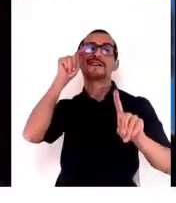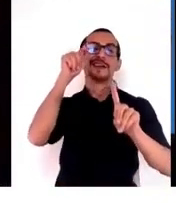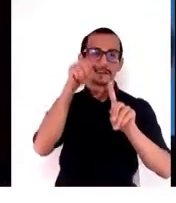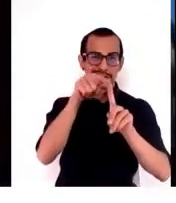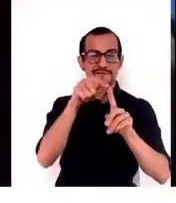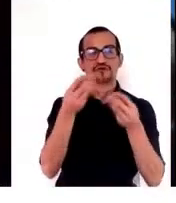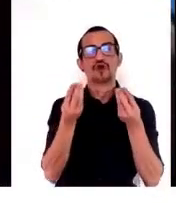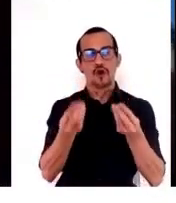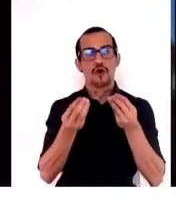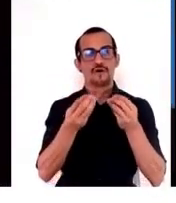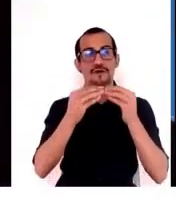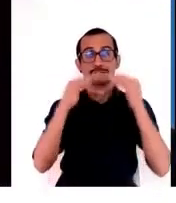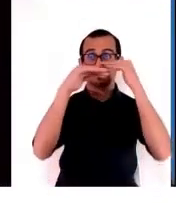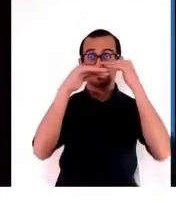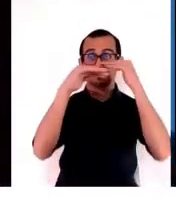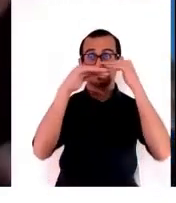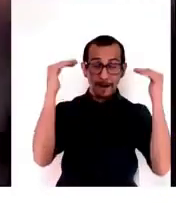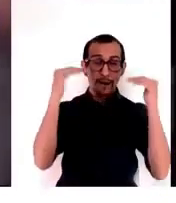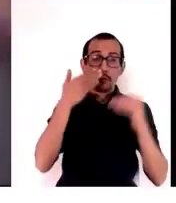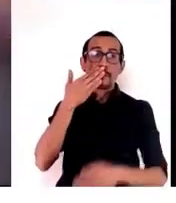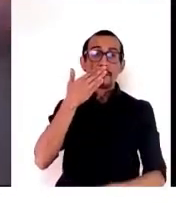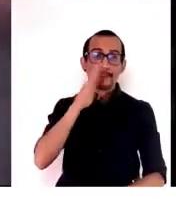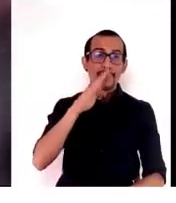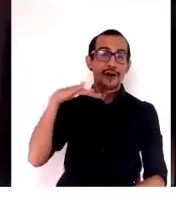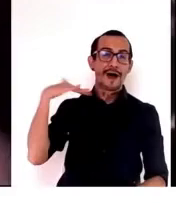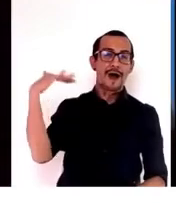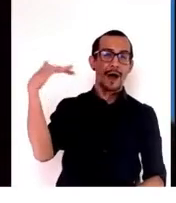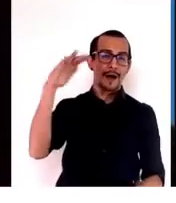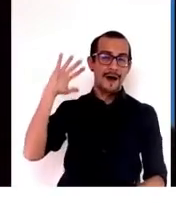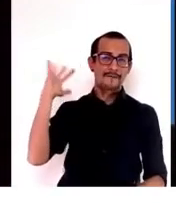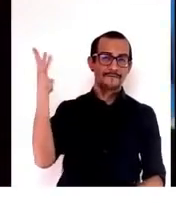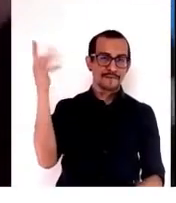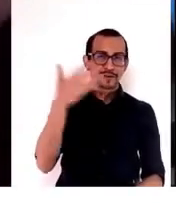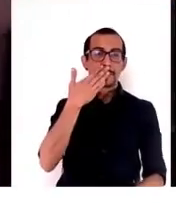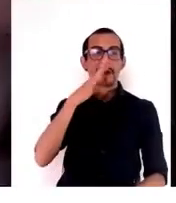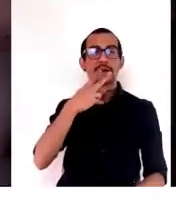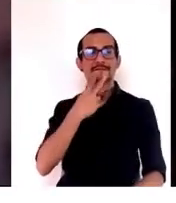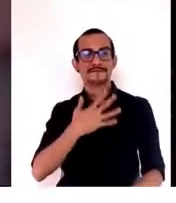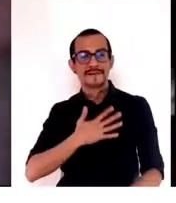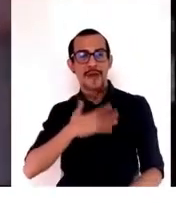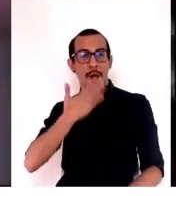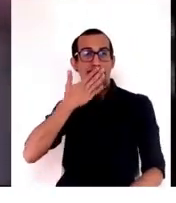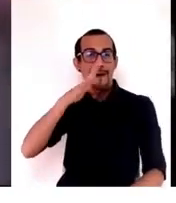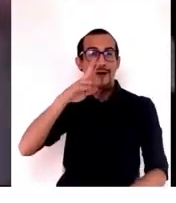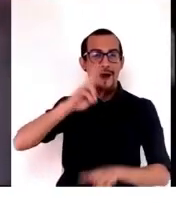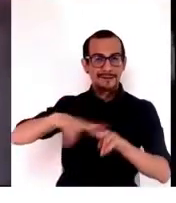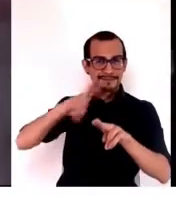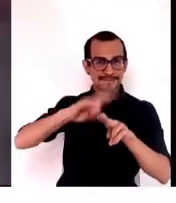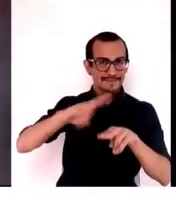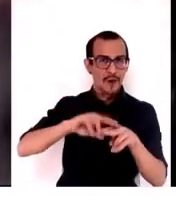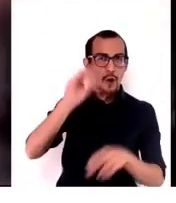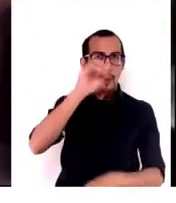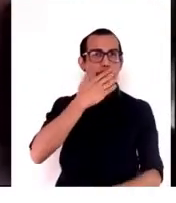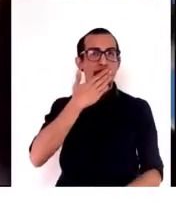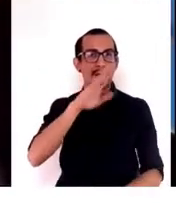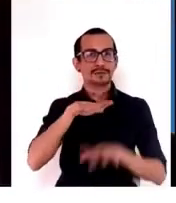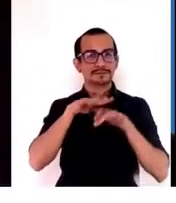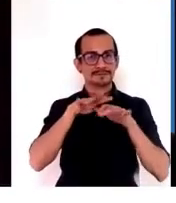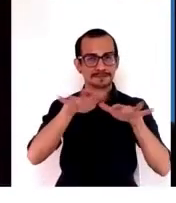supuesto, bajo, que sea mejor ambiente o mejor vida o mejor producción o mejor nutrición.